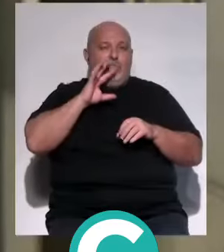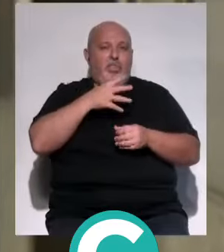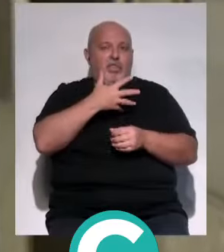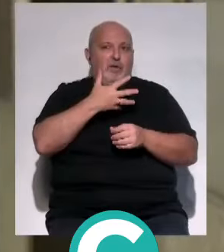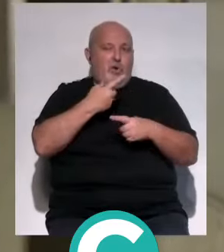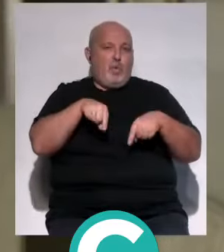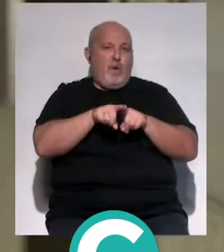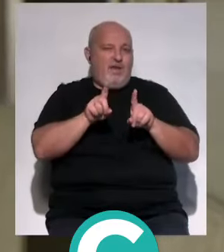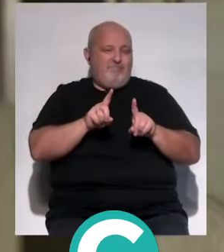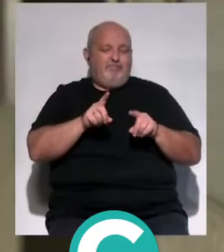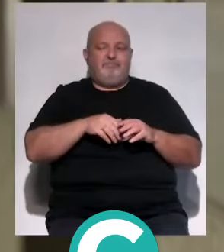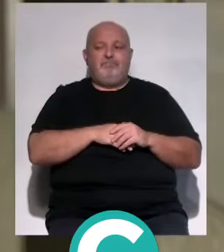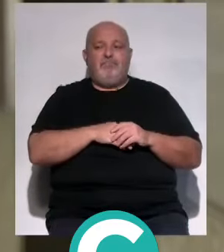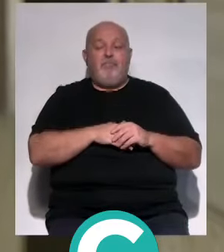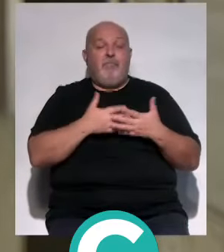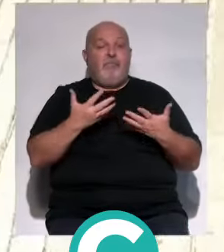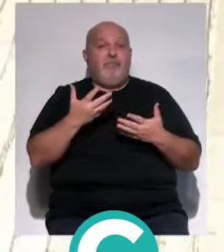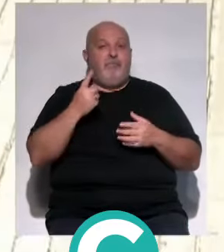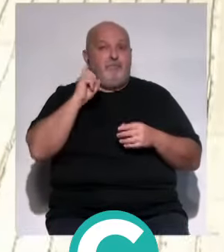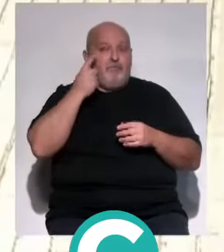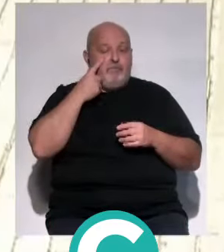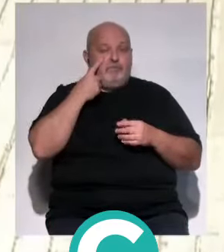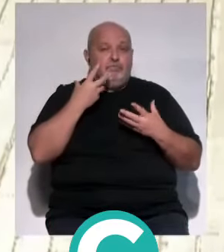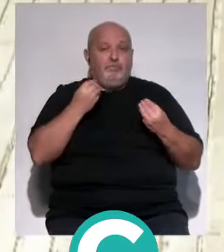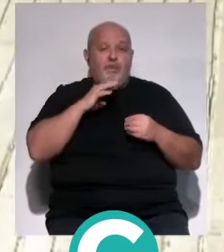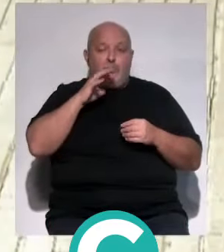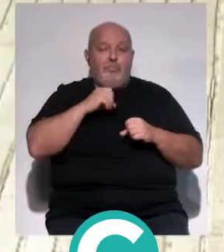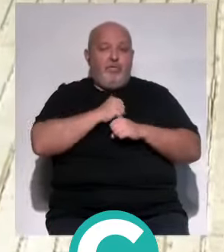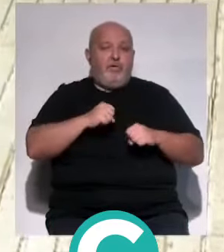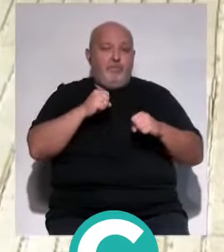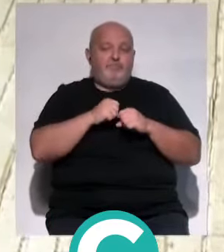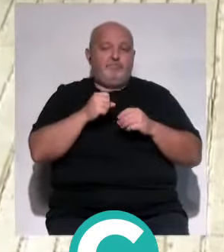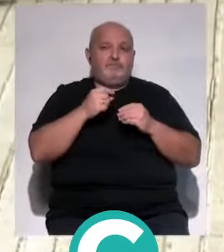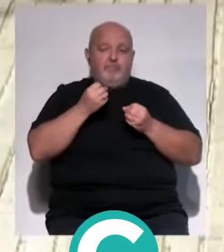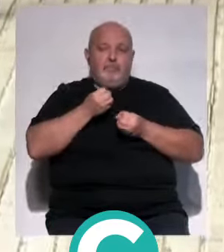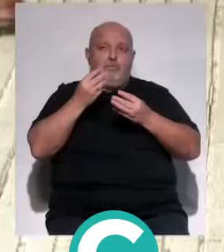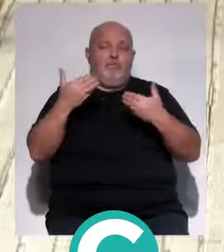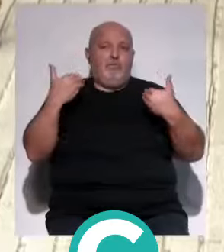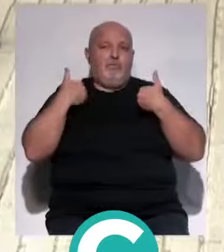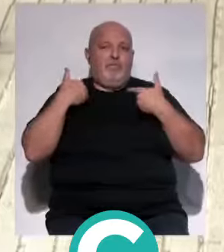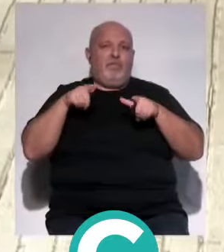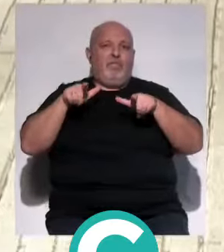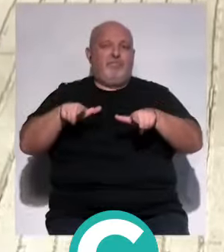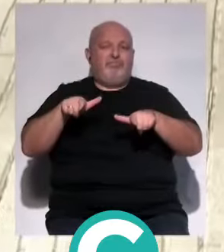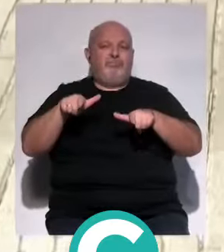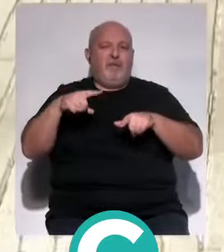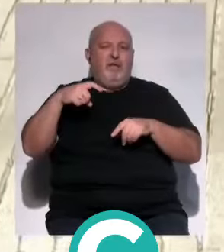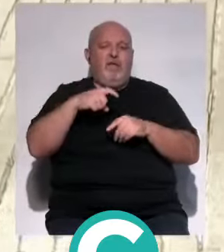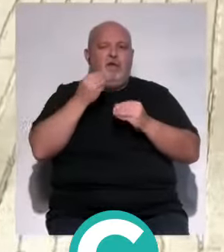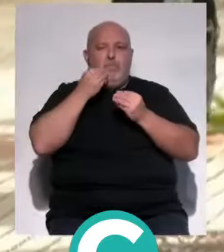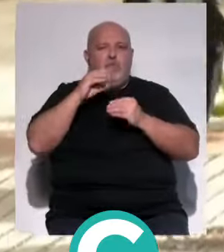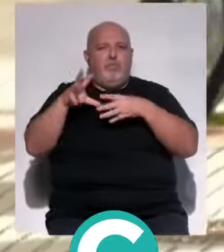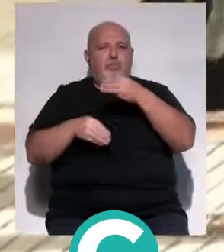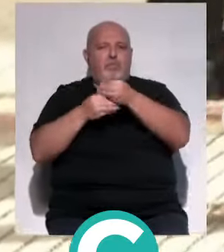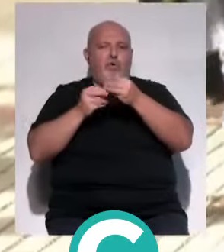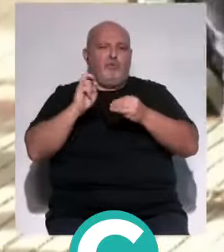diarrea no es la misma. Entonces, si también se ve que se tienen muchos vómitos y diarrea, hay que comentarlo en la unidad de oncología, por si tienen que suplementar